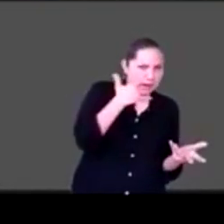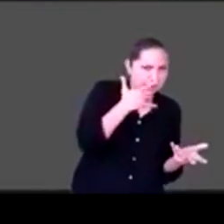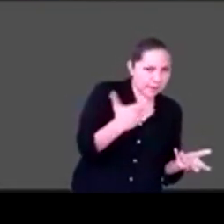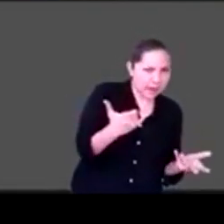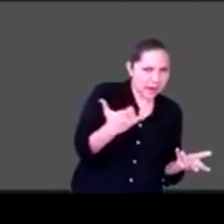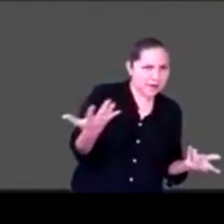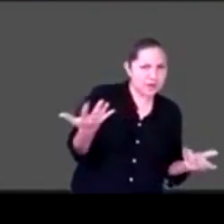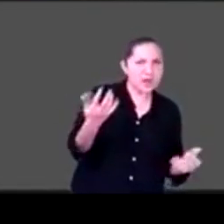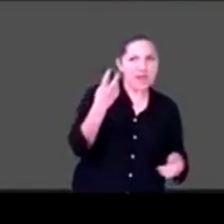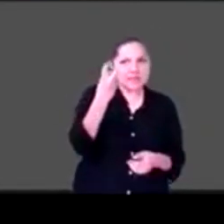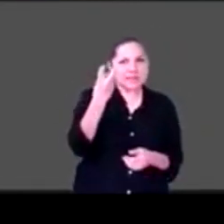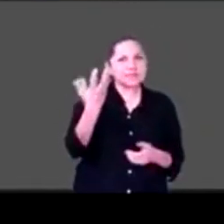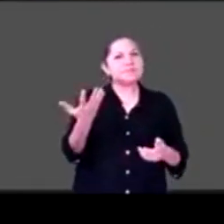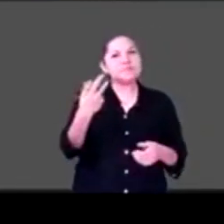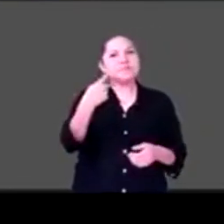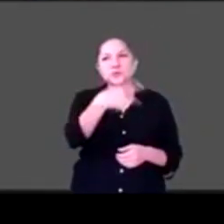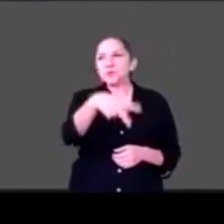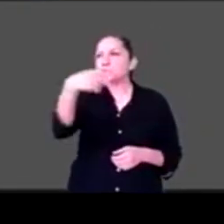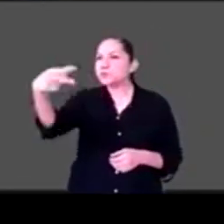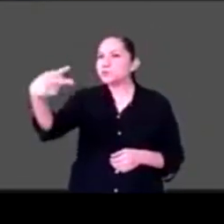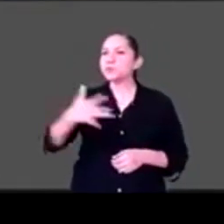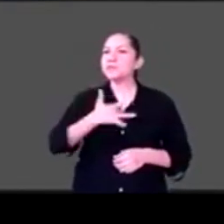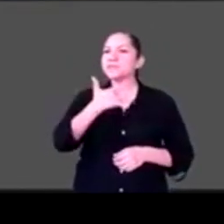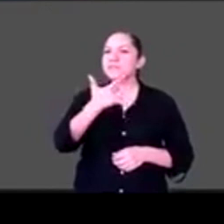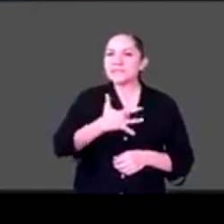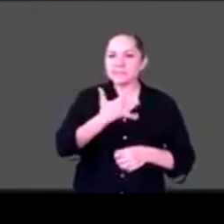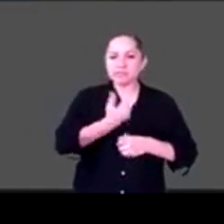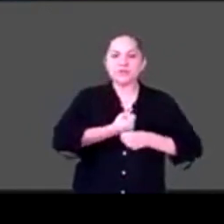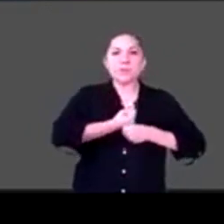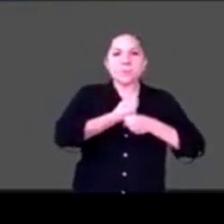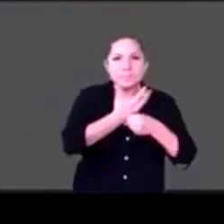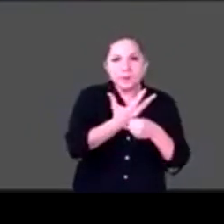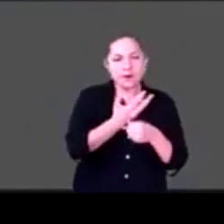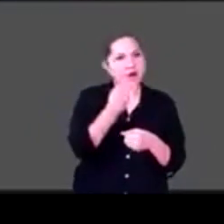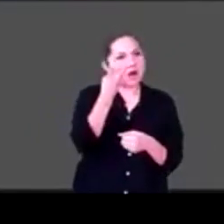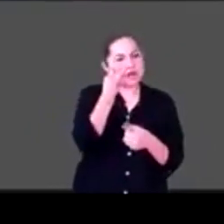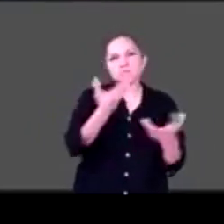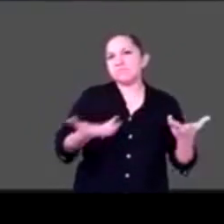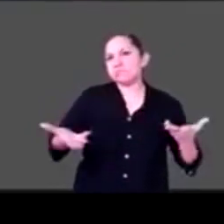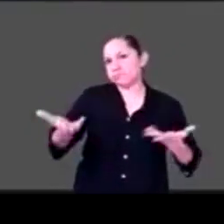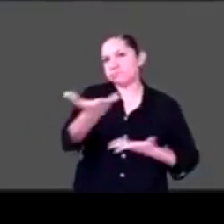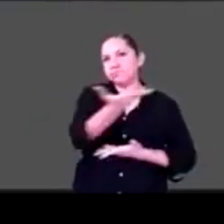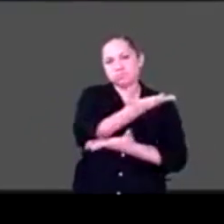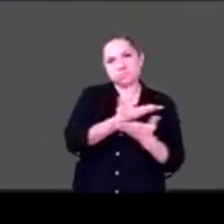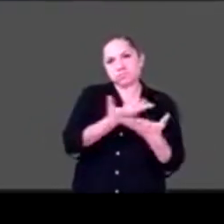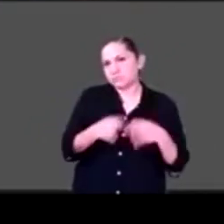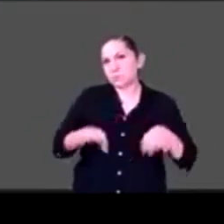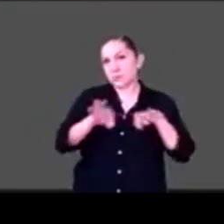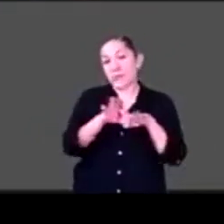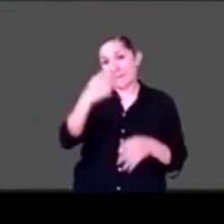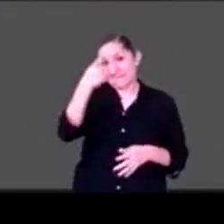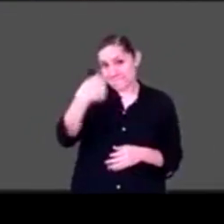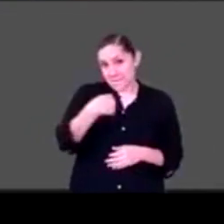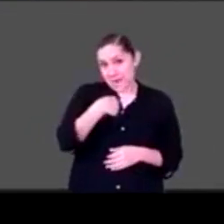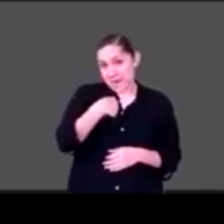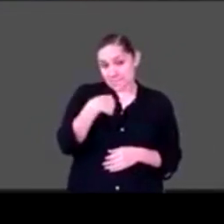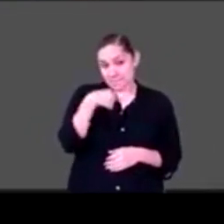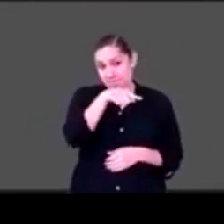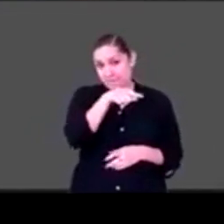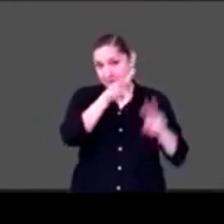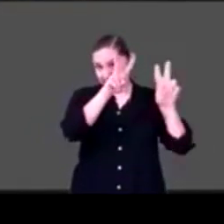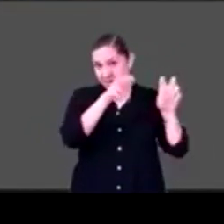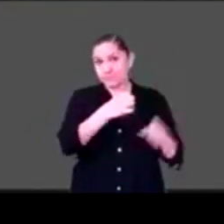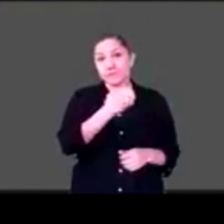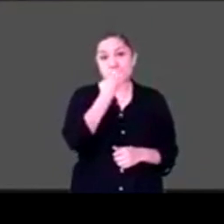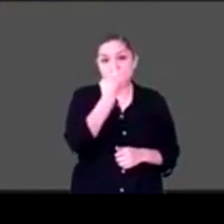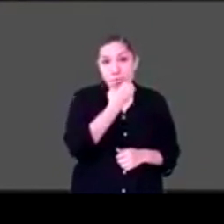yo sí pudiera complementar o compartir un poco. Aquí la que debería contestar en el tema de la escuela es Tere, mi esposa.